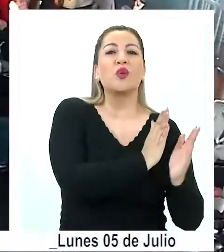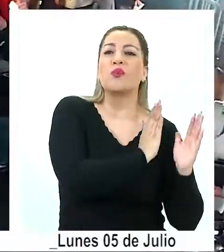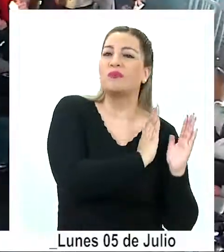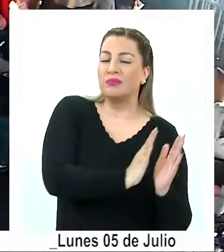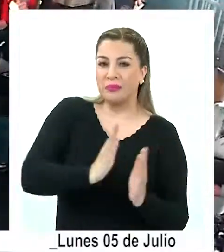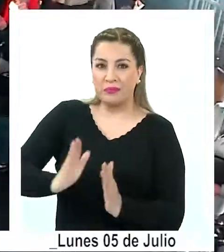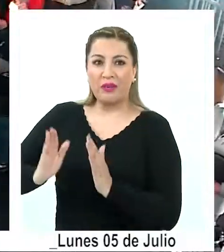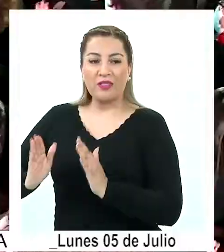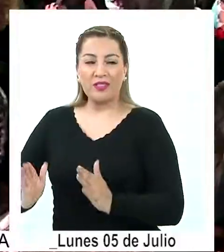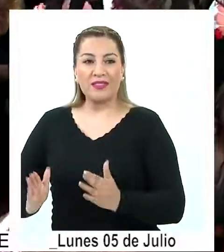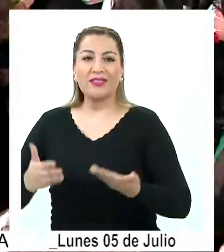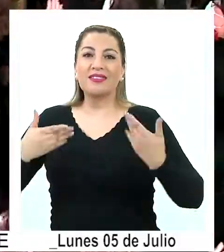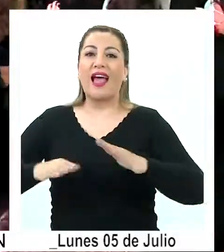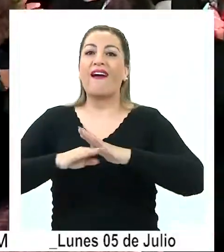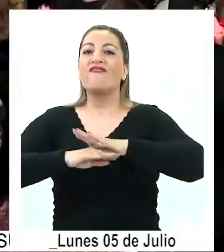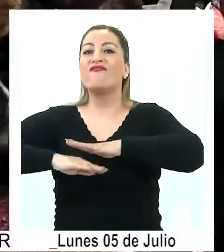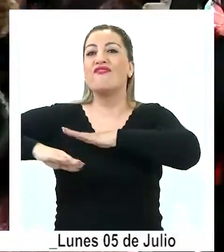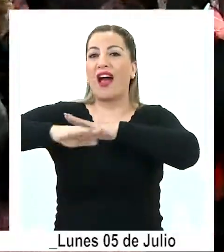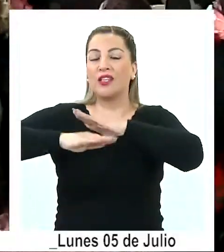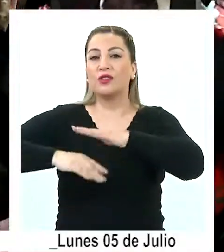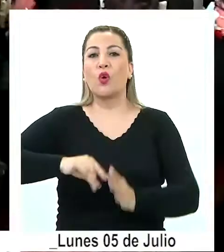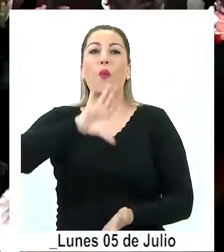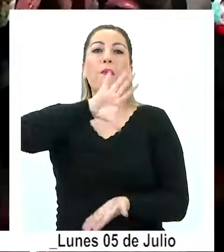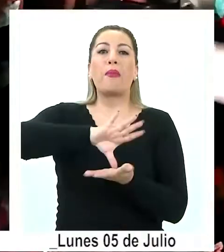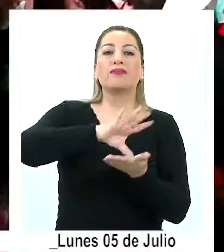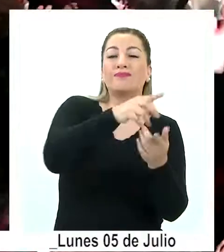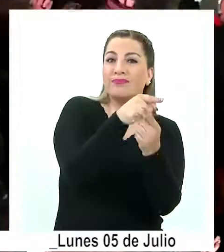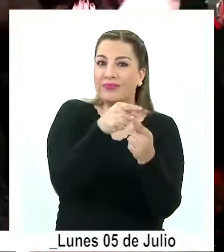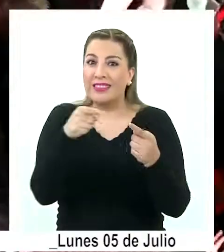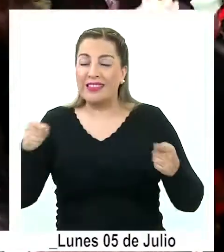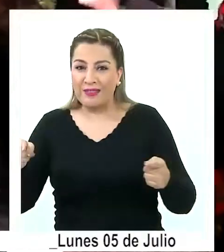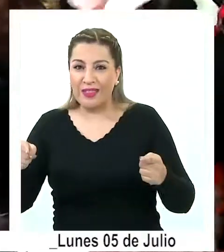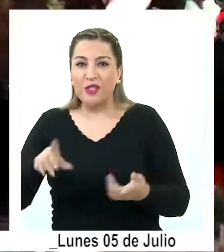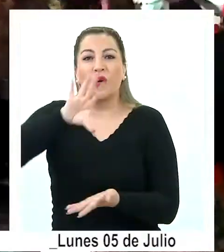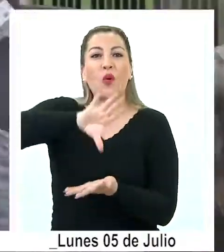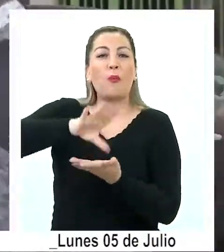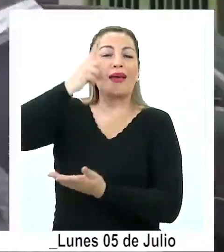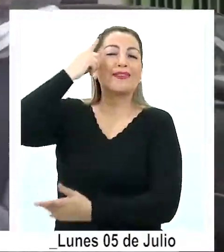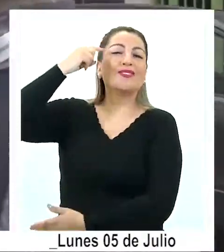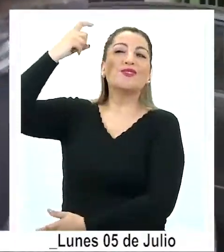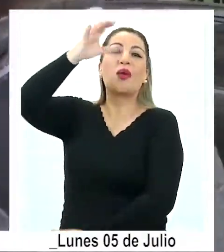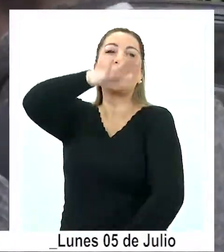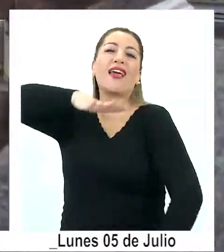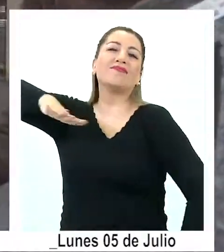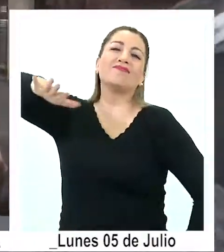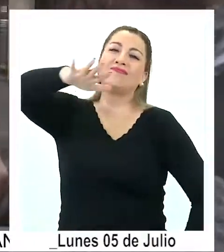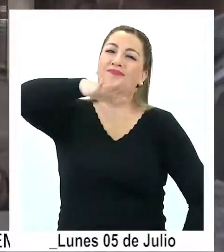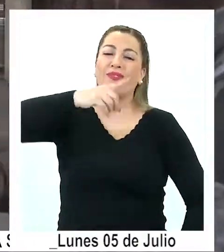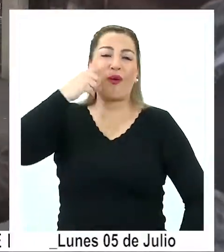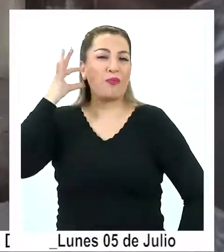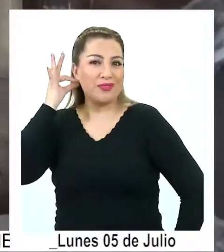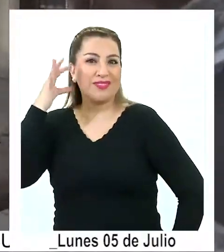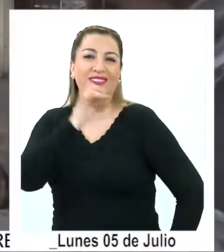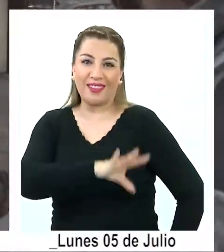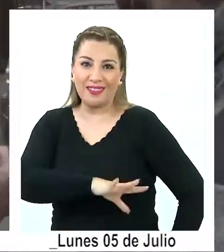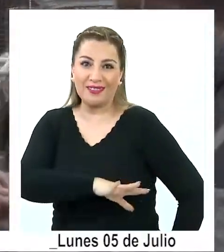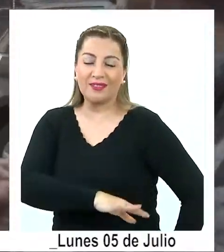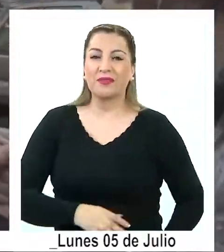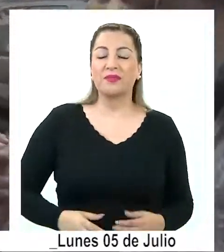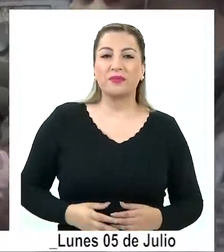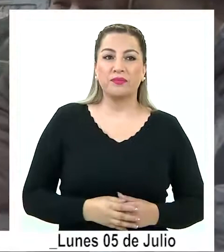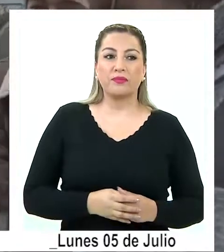inicio de un proceso que sentará las bases de un país distinto, un país soñado por la mayoría de los